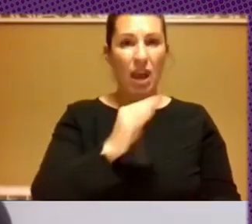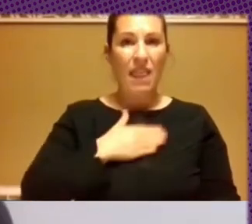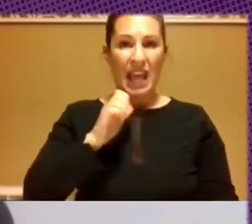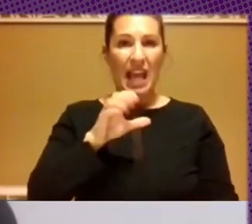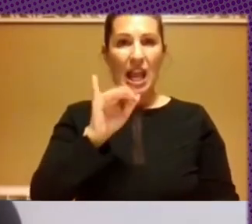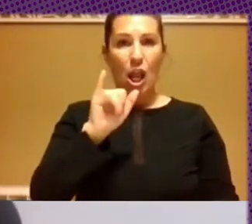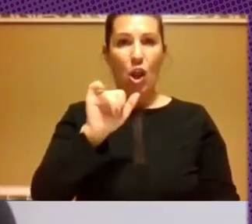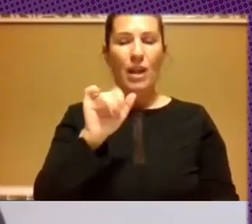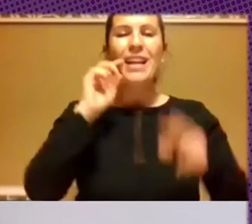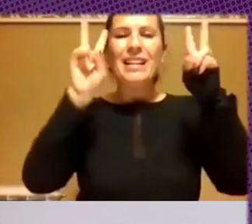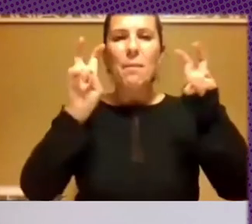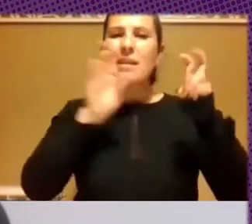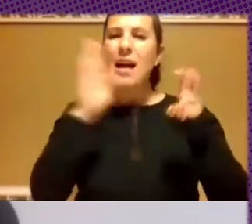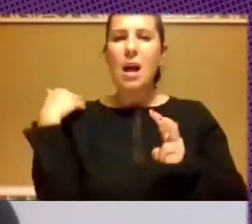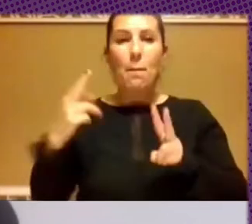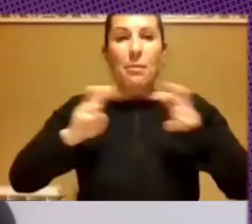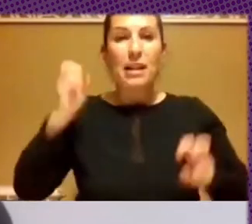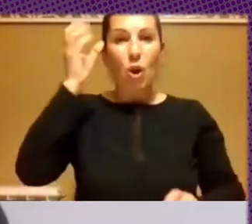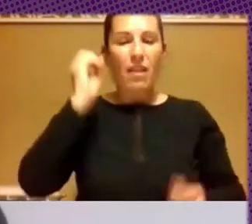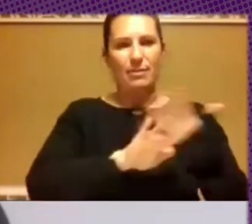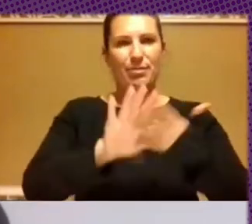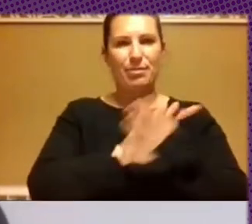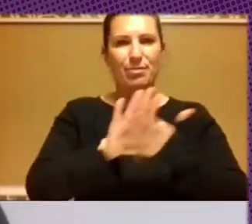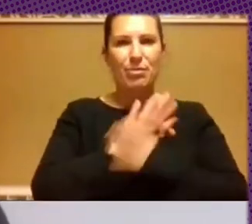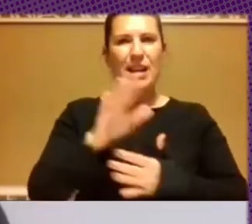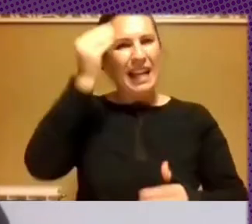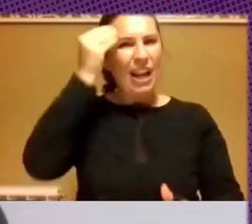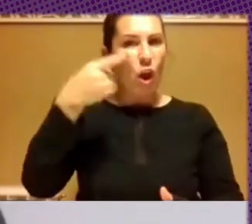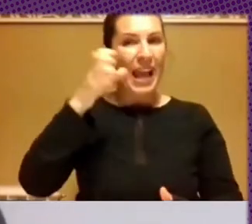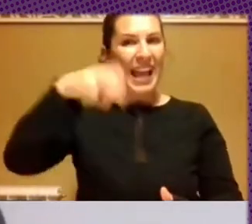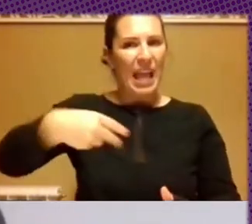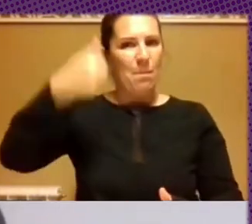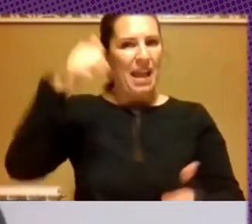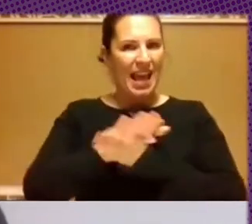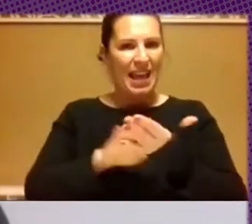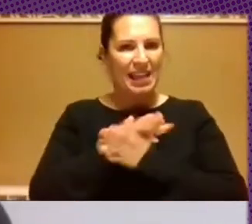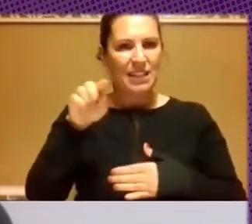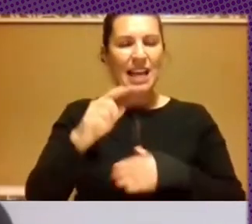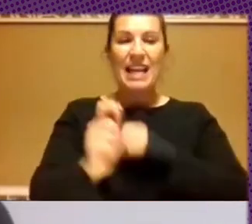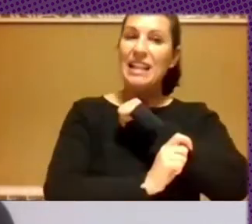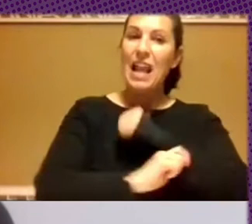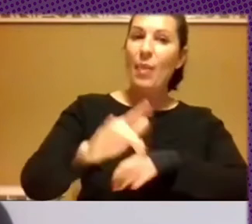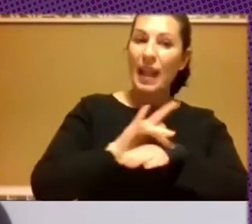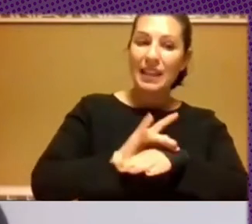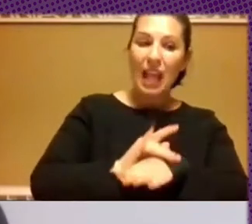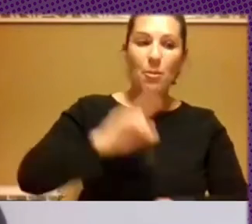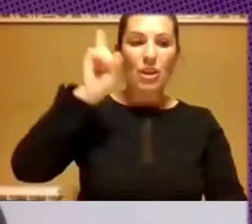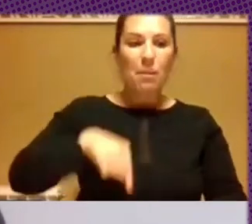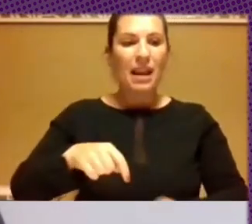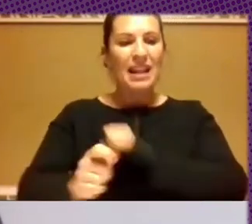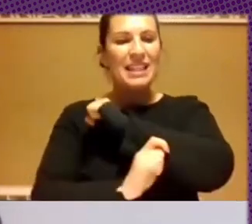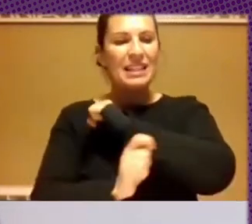comentando, sobre todo en las primeras ponencias, creo que Glenn sobre todo lo está hablando, que no solamente son estrategias digital, sino son estrategias de triple